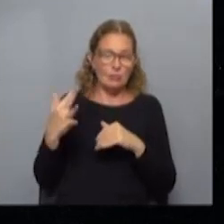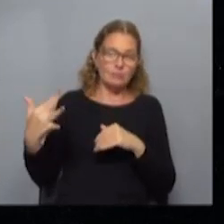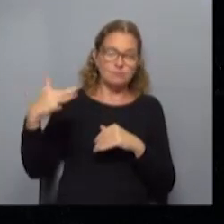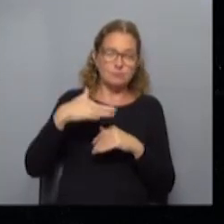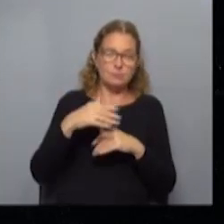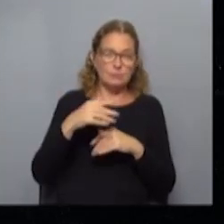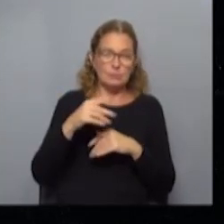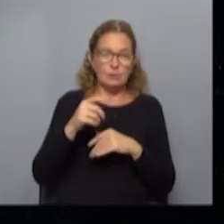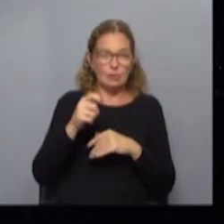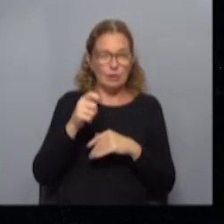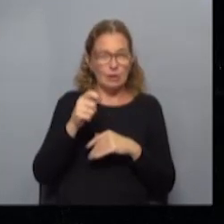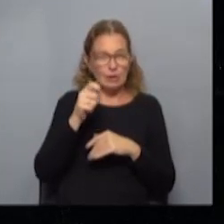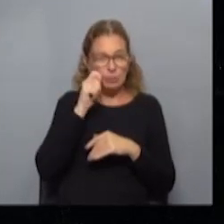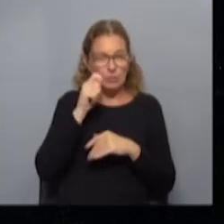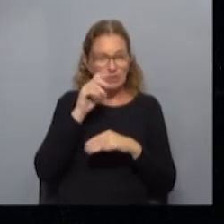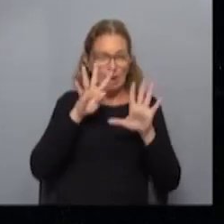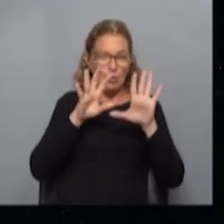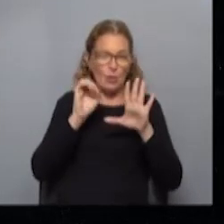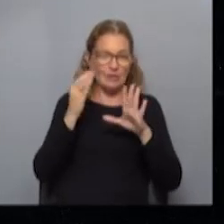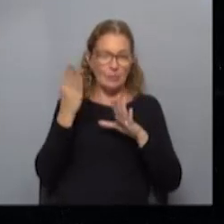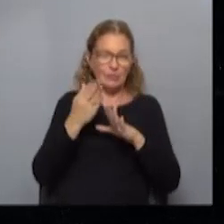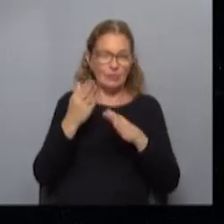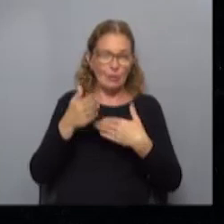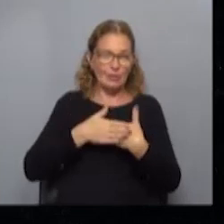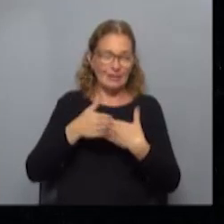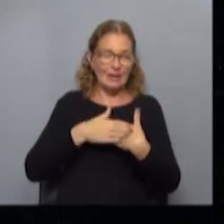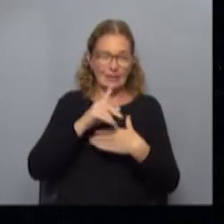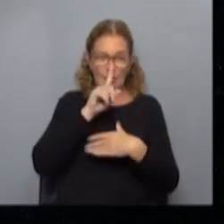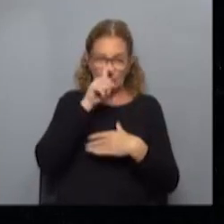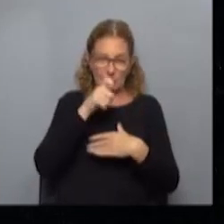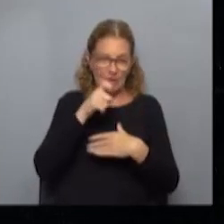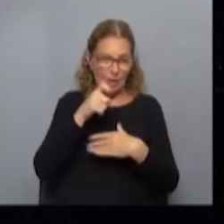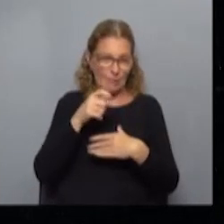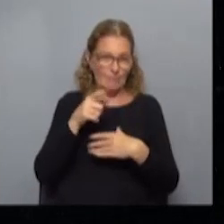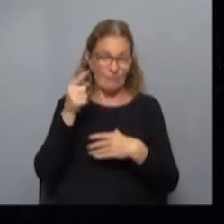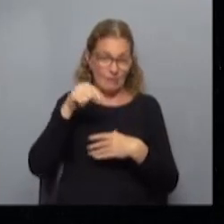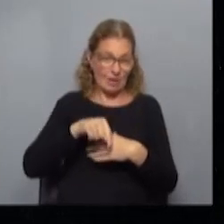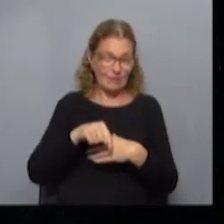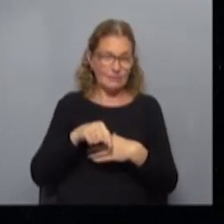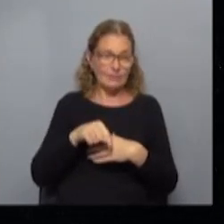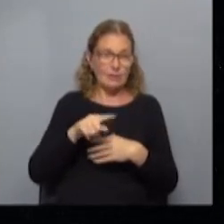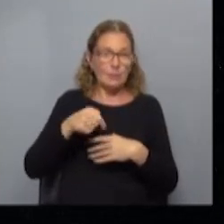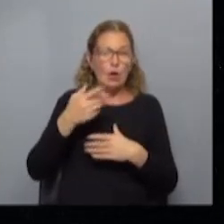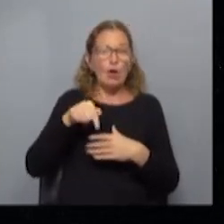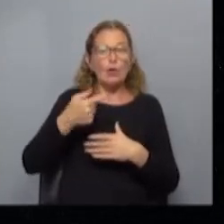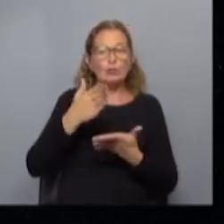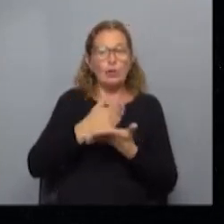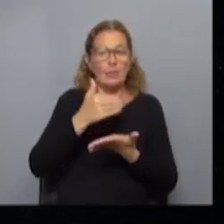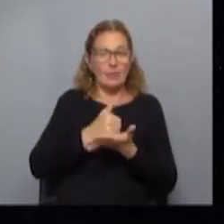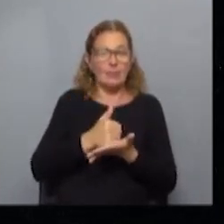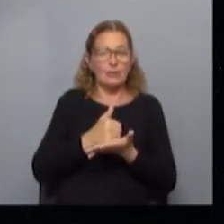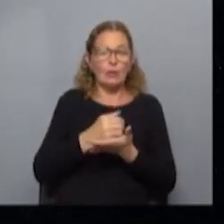de turistas cerca del 90% viene de Montevideo de todo el área metropolitana, después otros departamentos